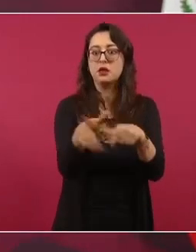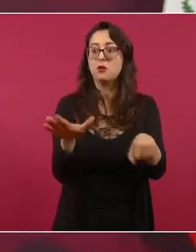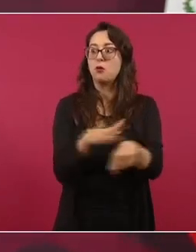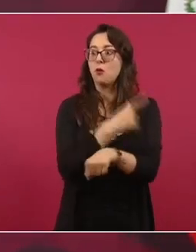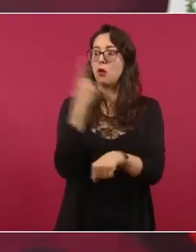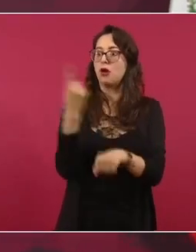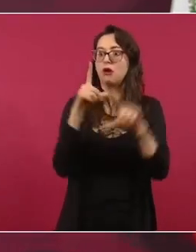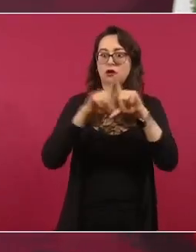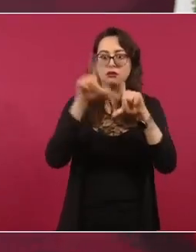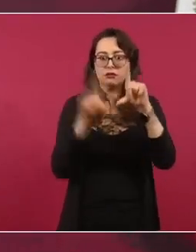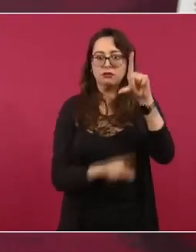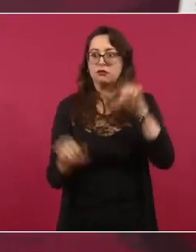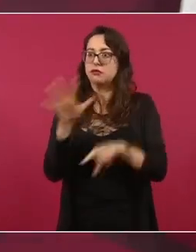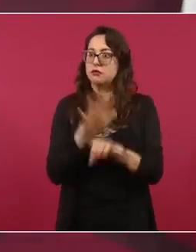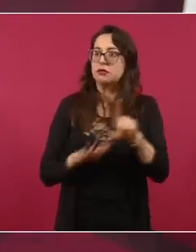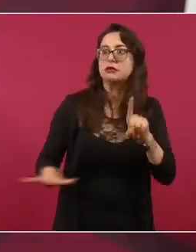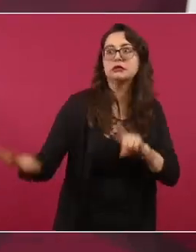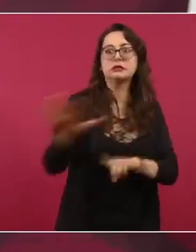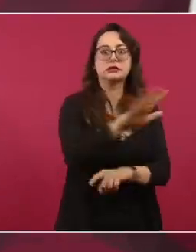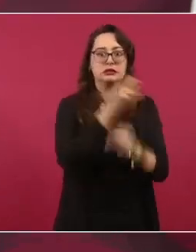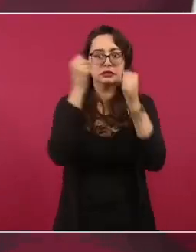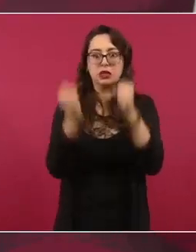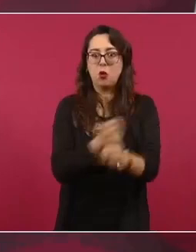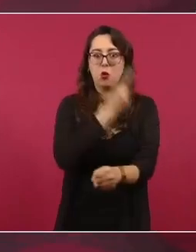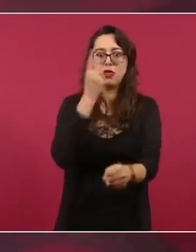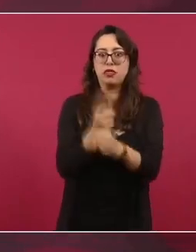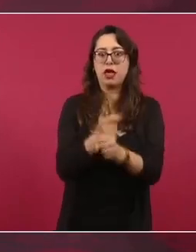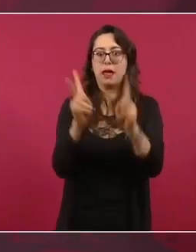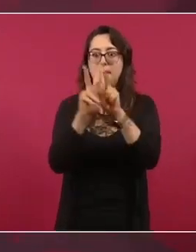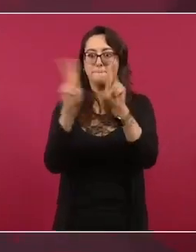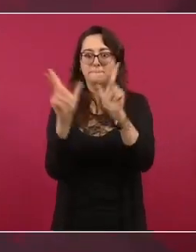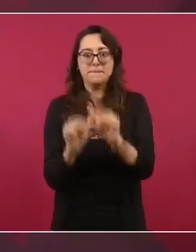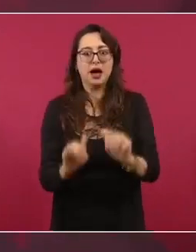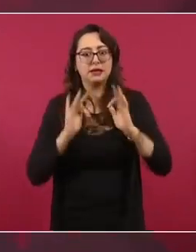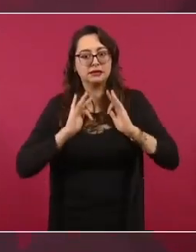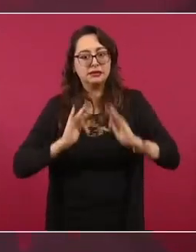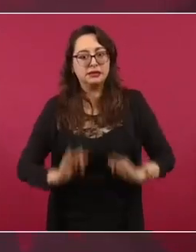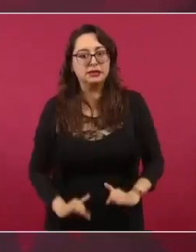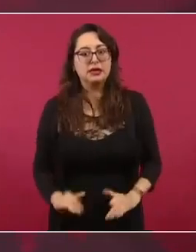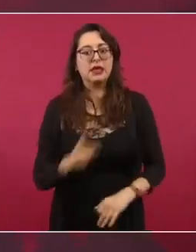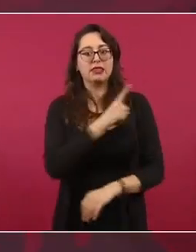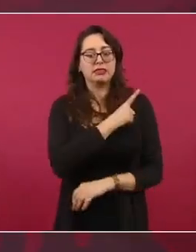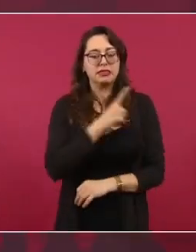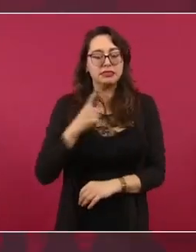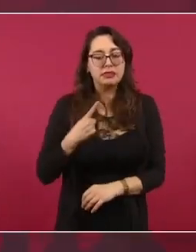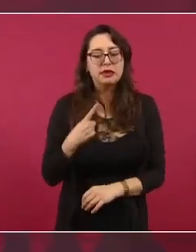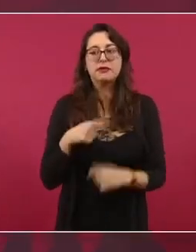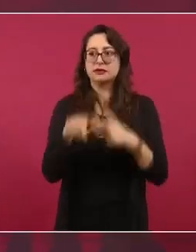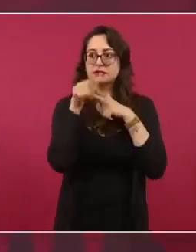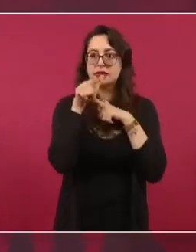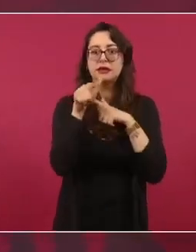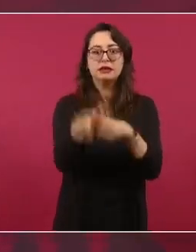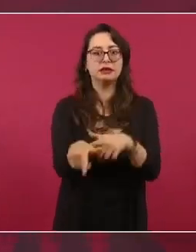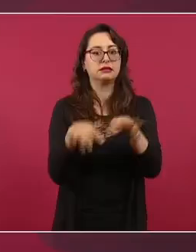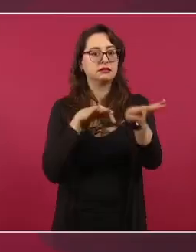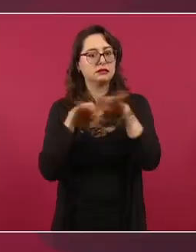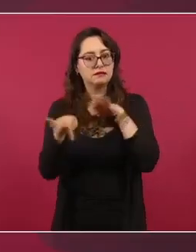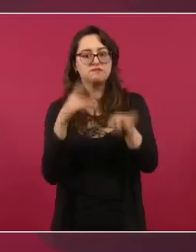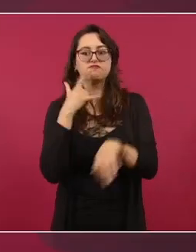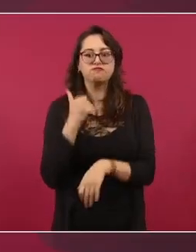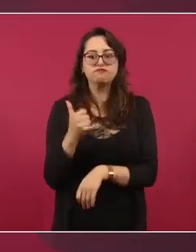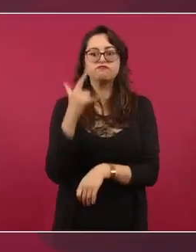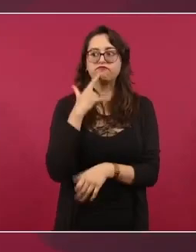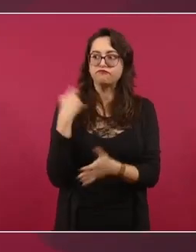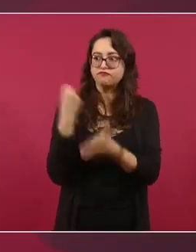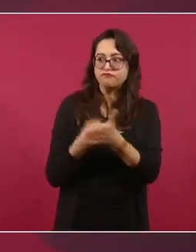gobierno para garantizar la paz y la tranquilidad de nuestro pueblo. Algo que hemos venido